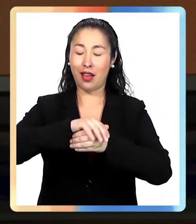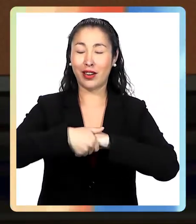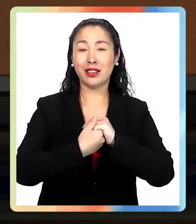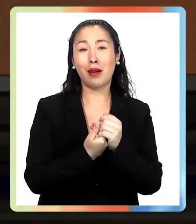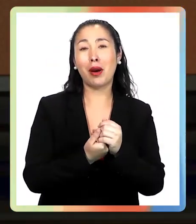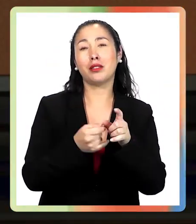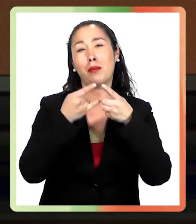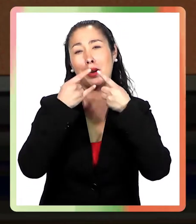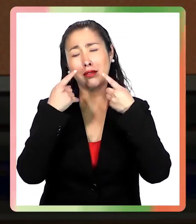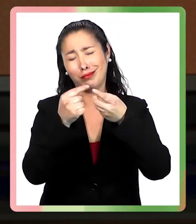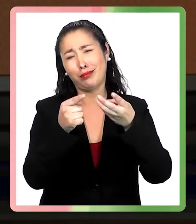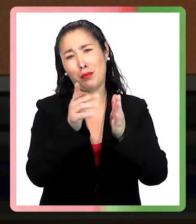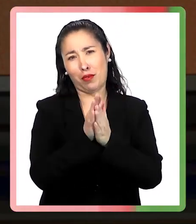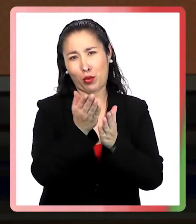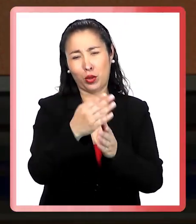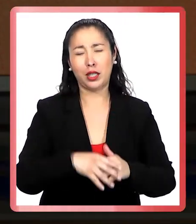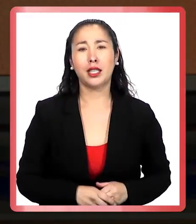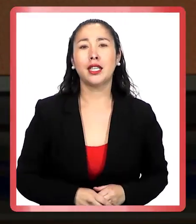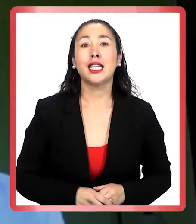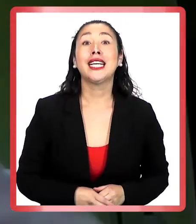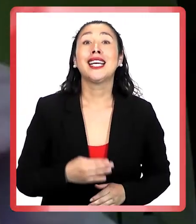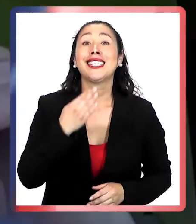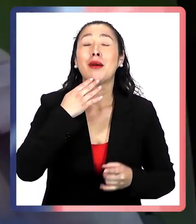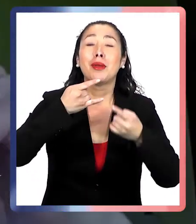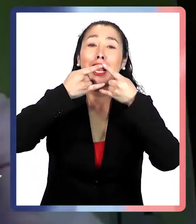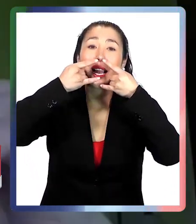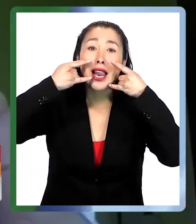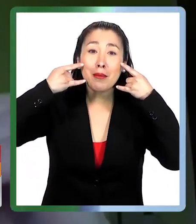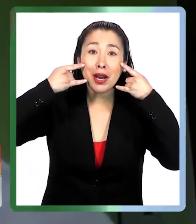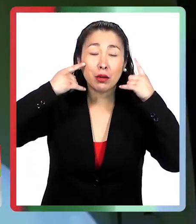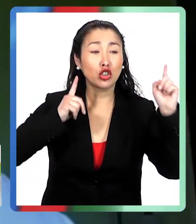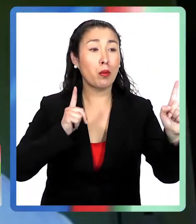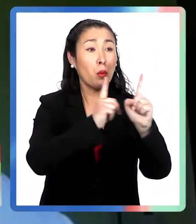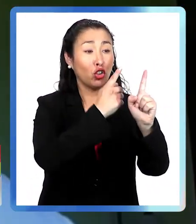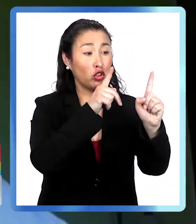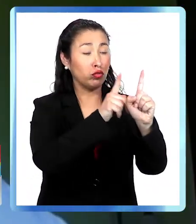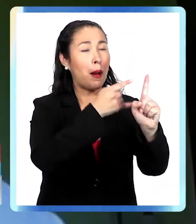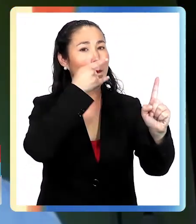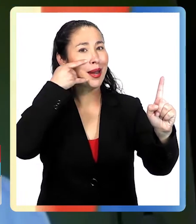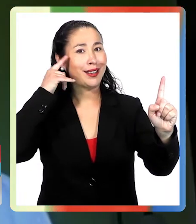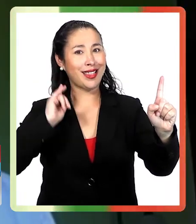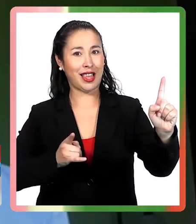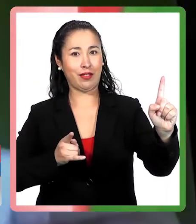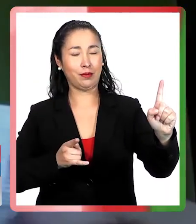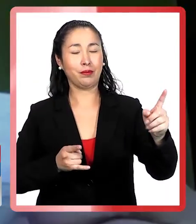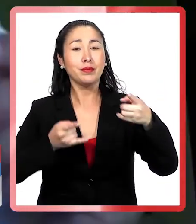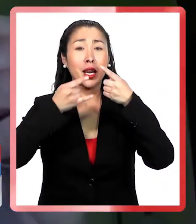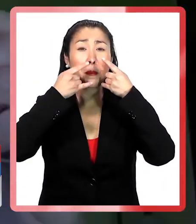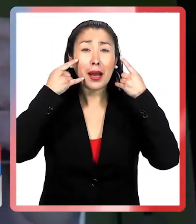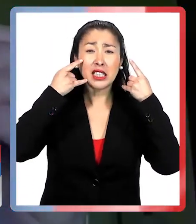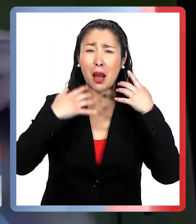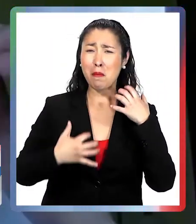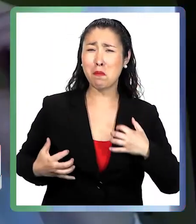de manos, en fin, todos esos detalles. Y una mascarilla cuando esté con otra gente, ¿no es cierto? La mascarilla, esta